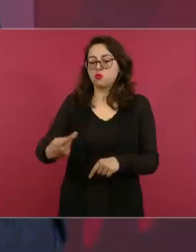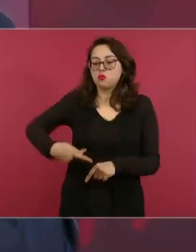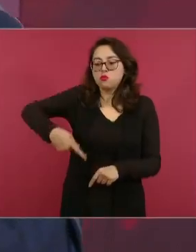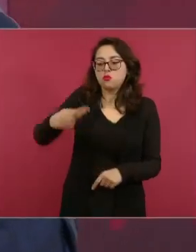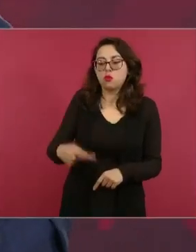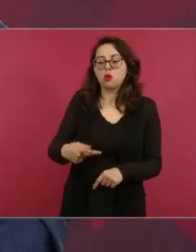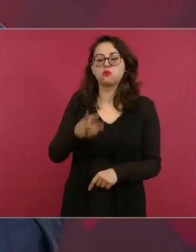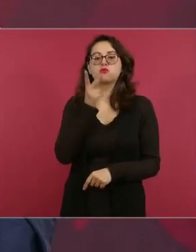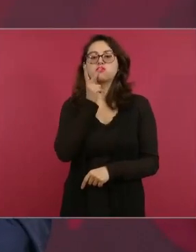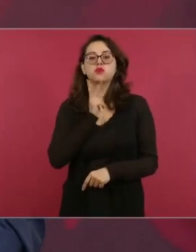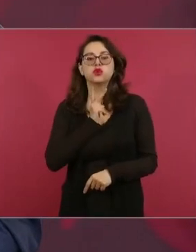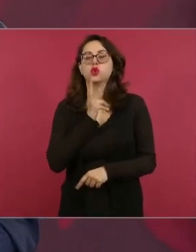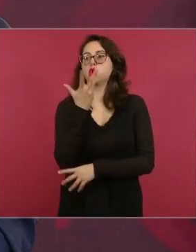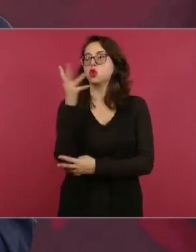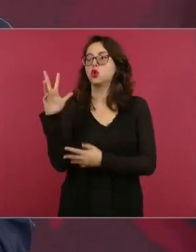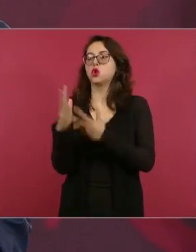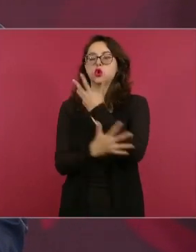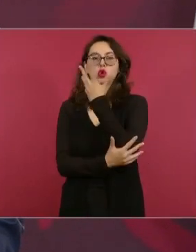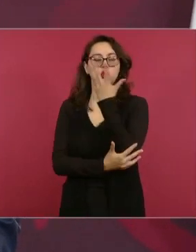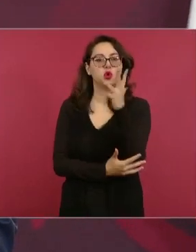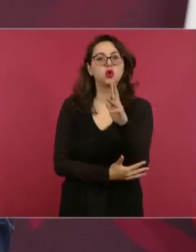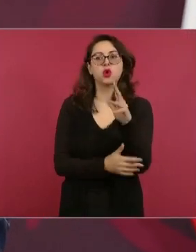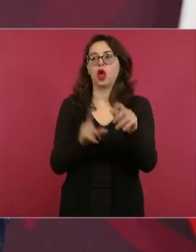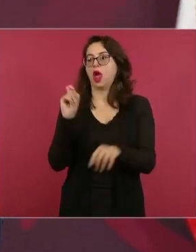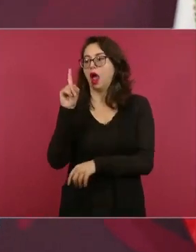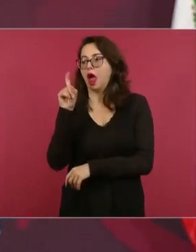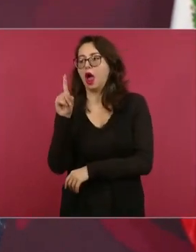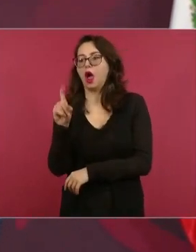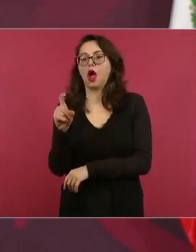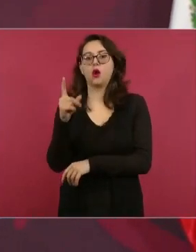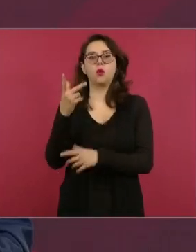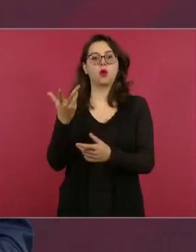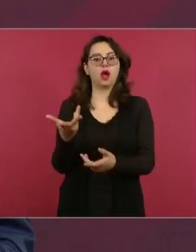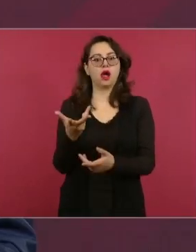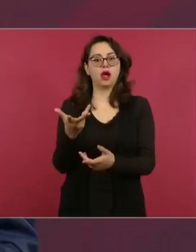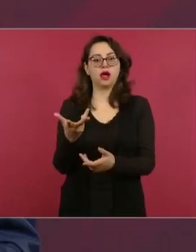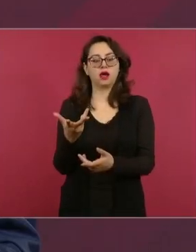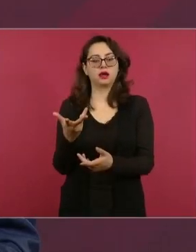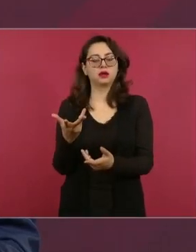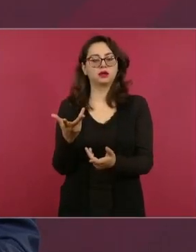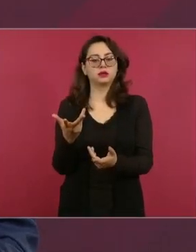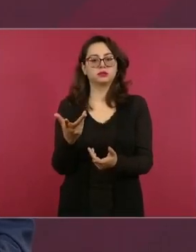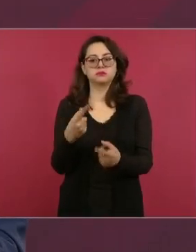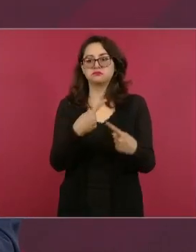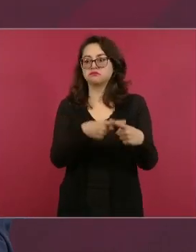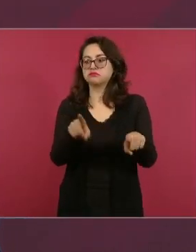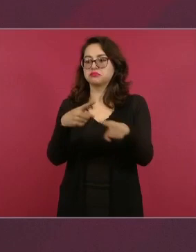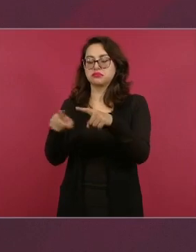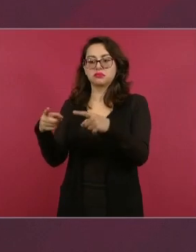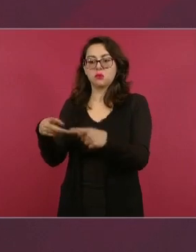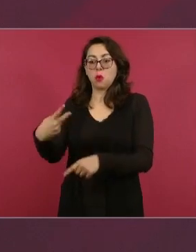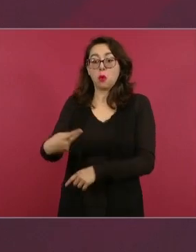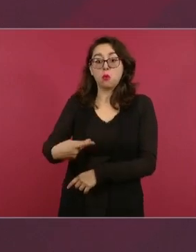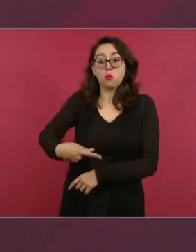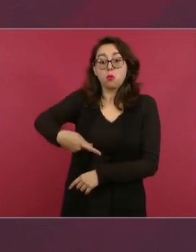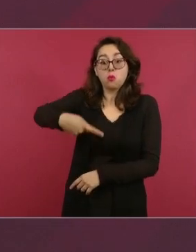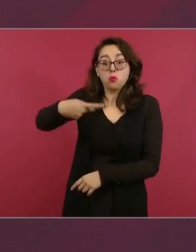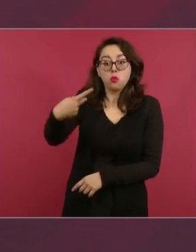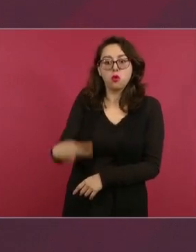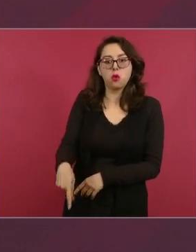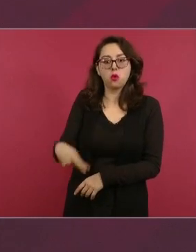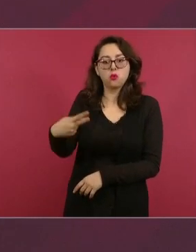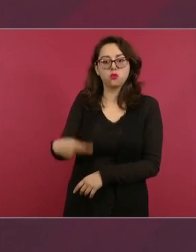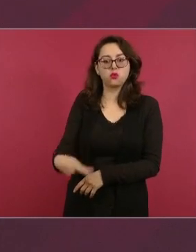los recursos naturales, incluido el petróleo y otros recursos